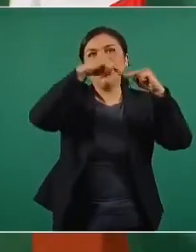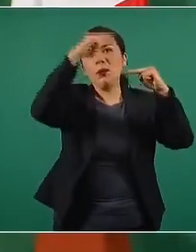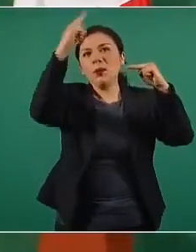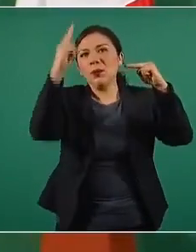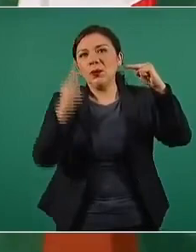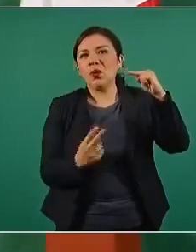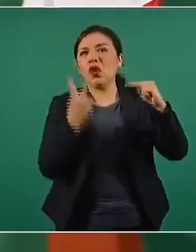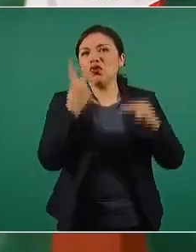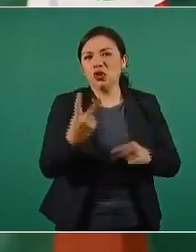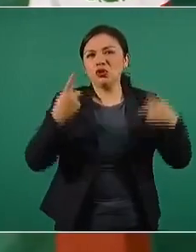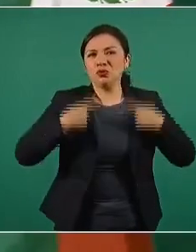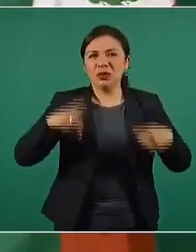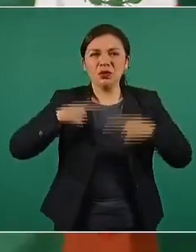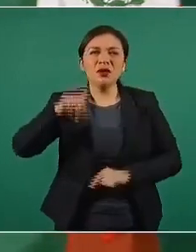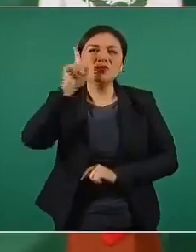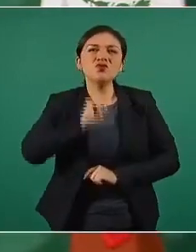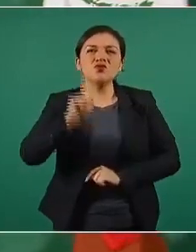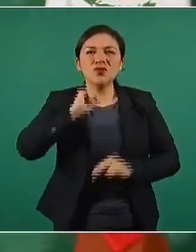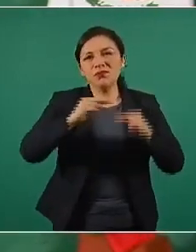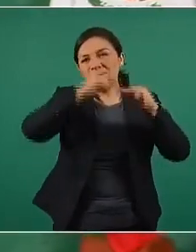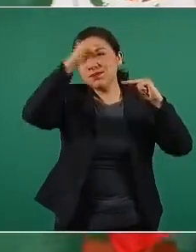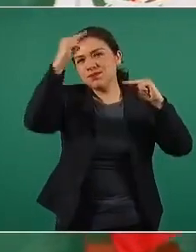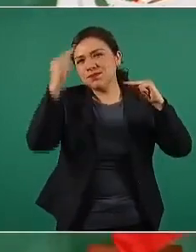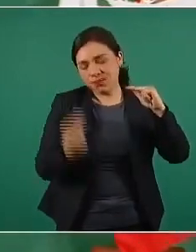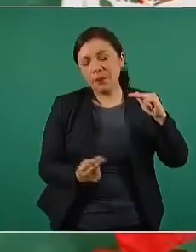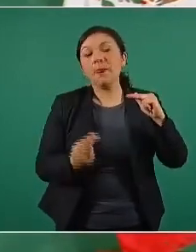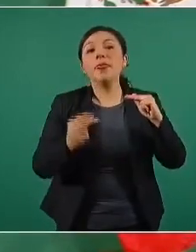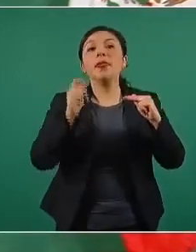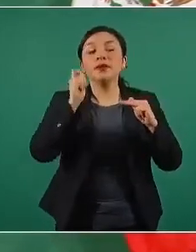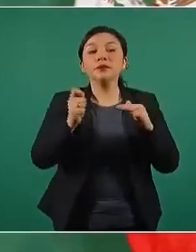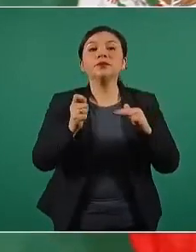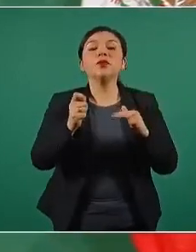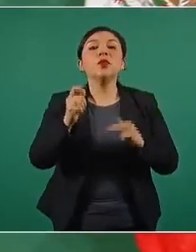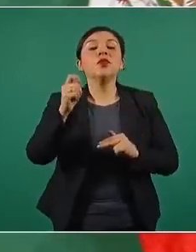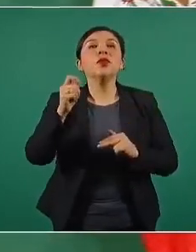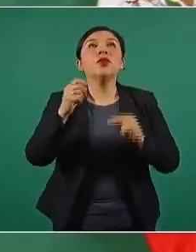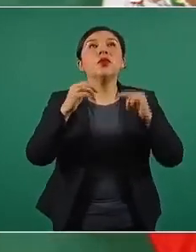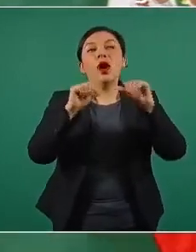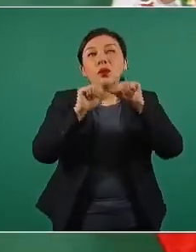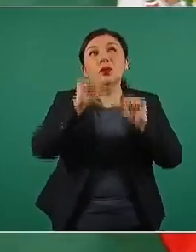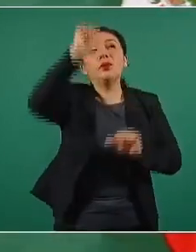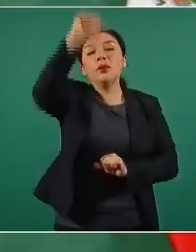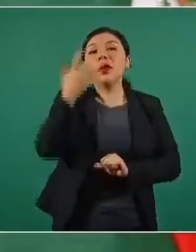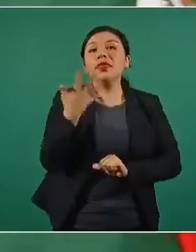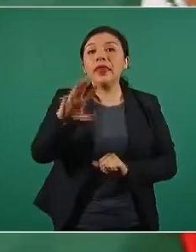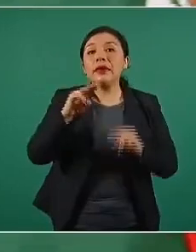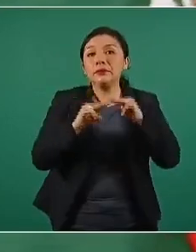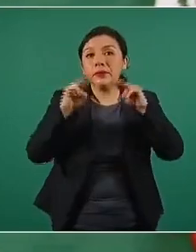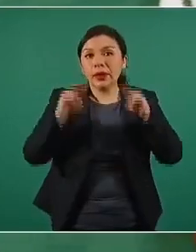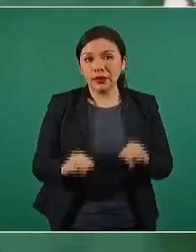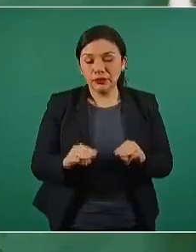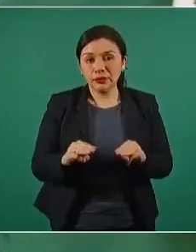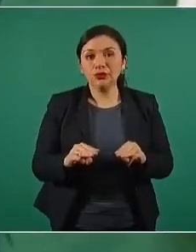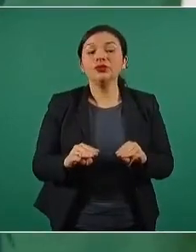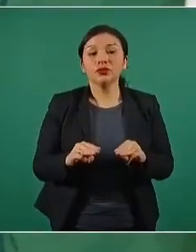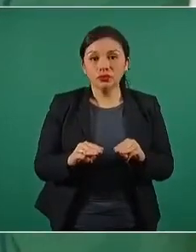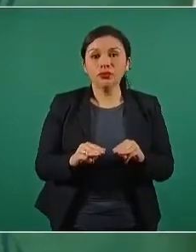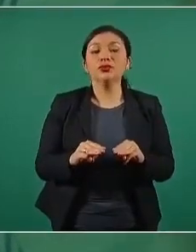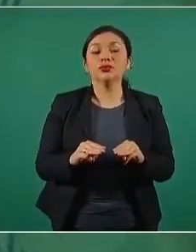sincronizados, en la prueba de 10 metros, esta